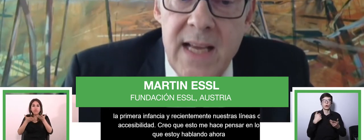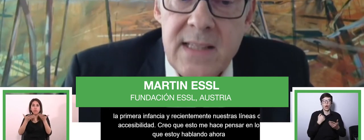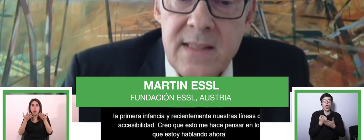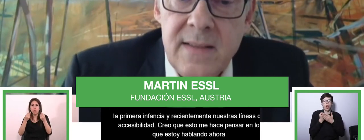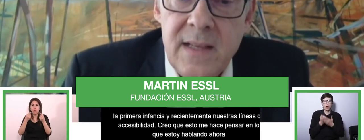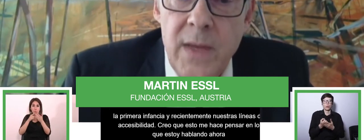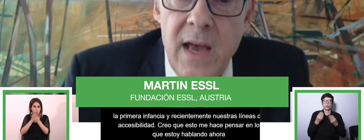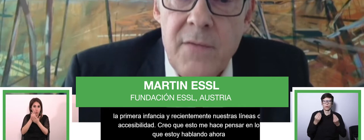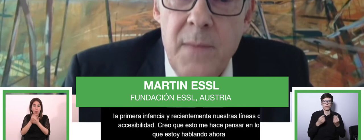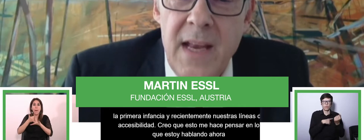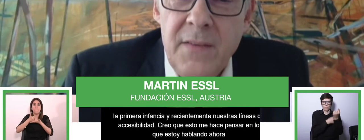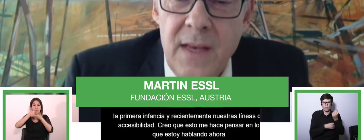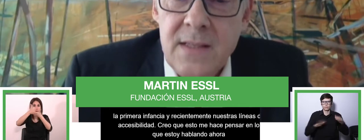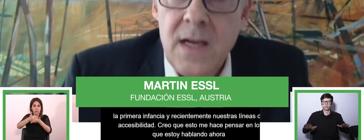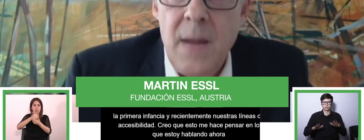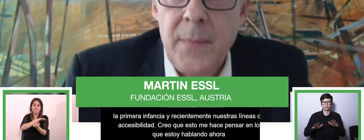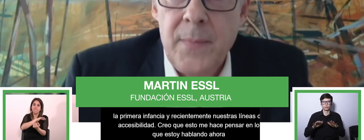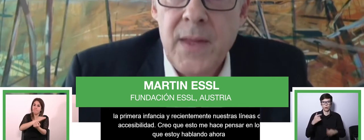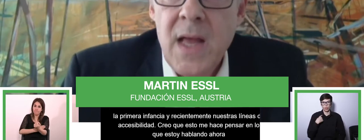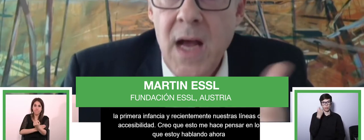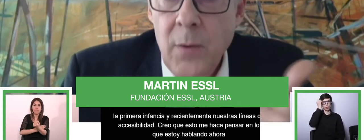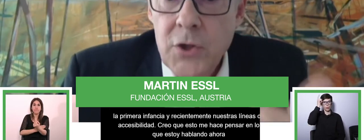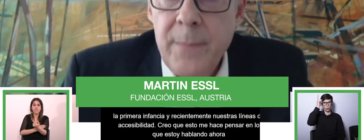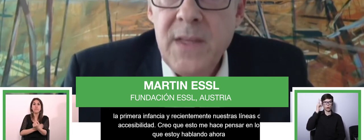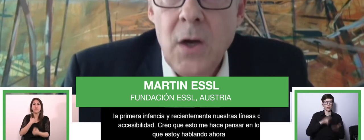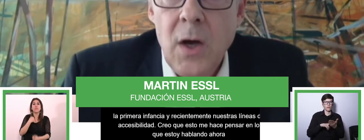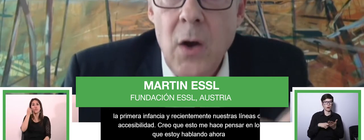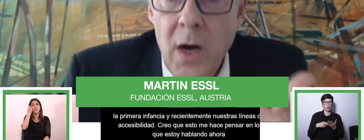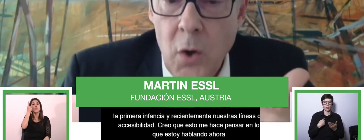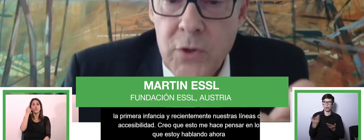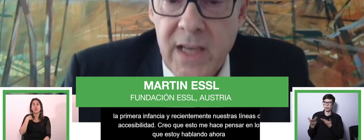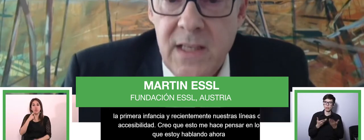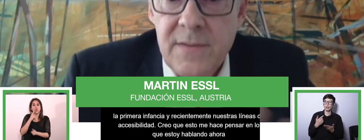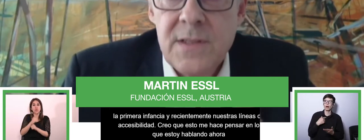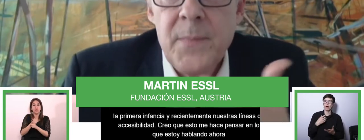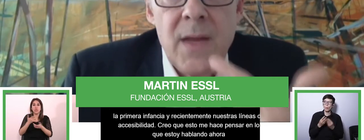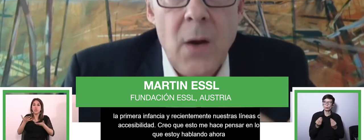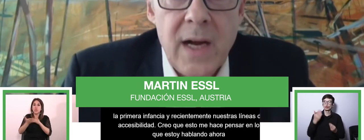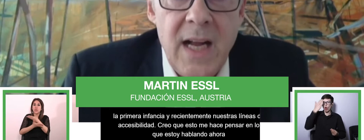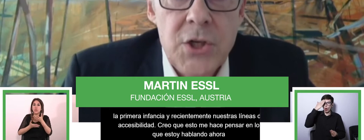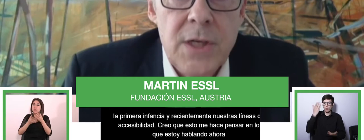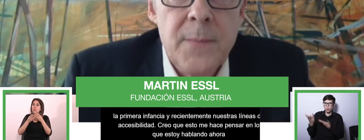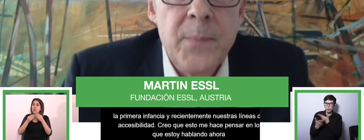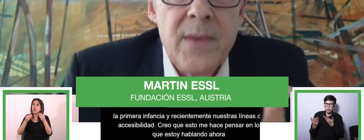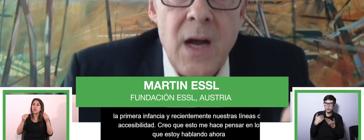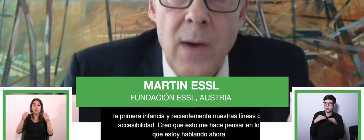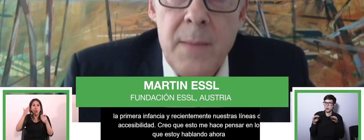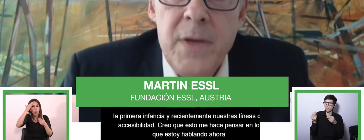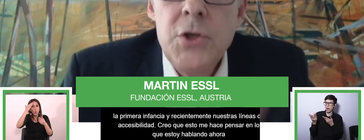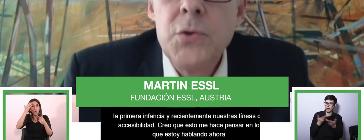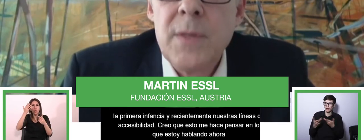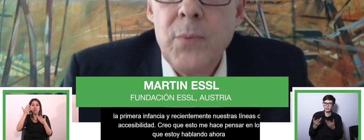y nos dimos cuenta de que teníamos muchas cosas en común. Nuestros objetivos,